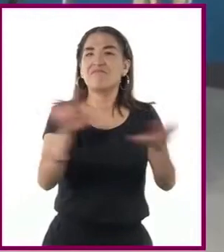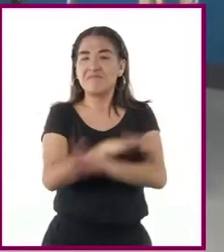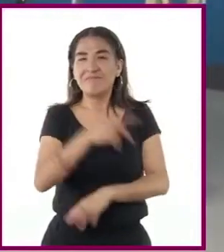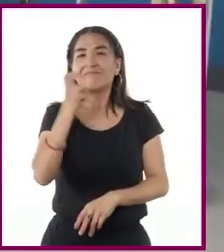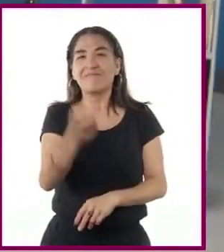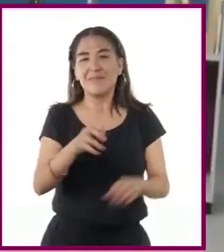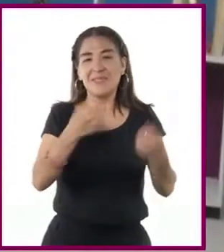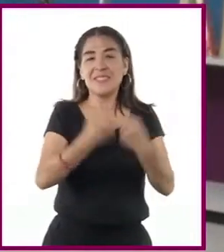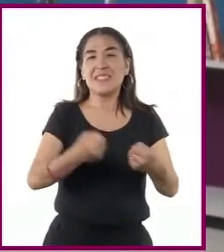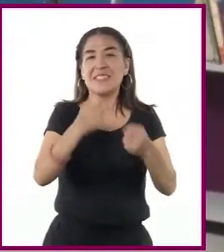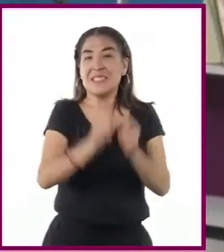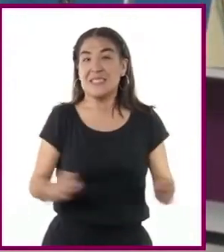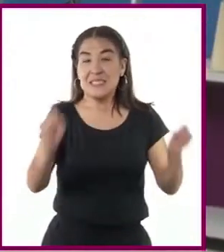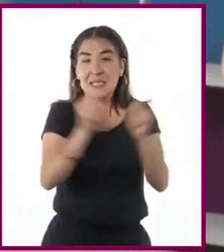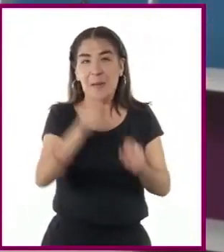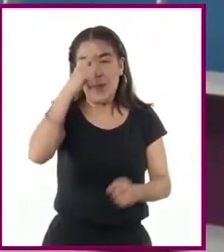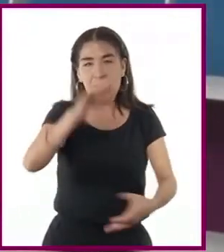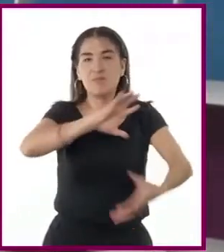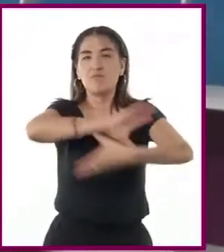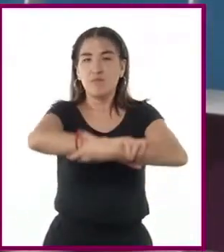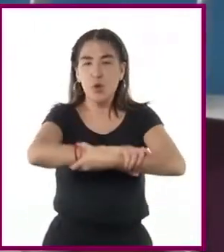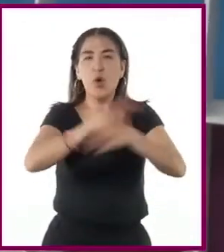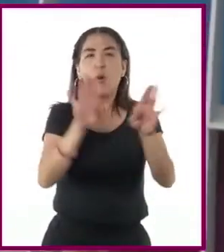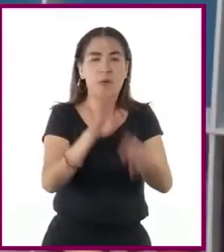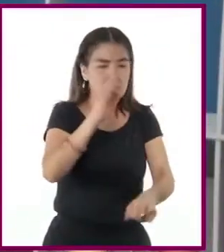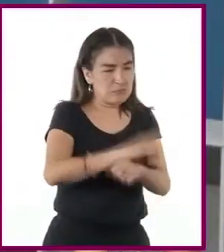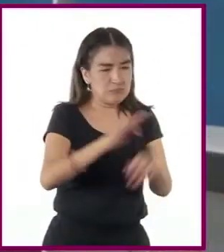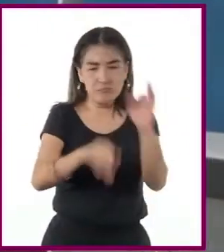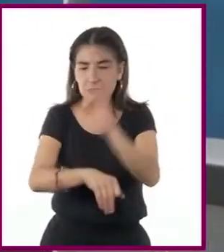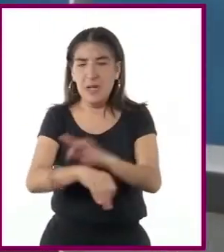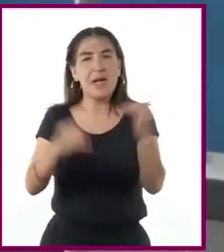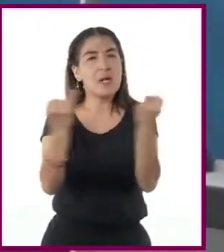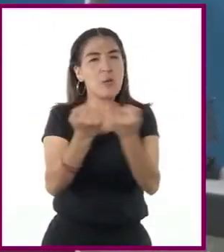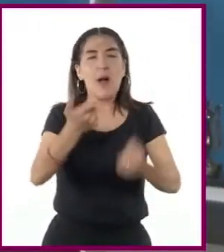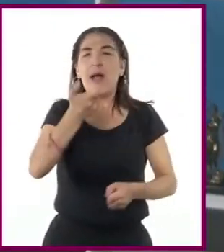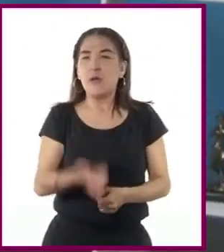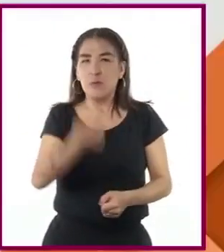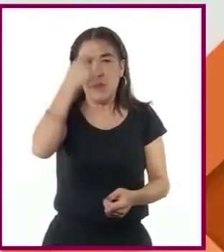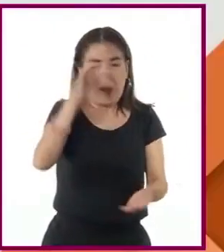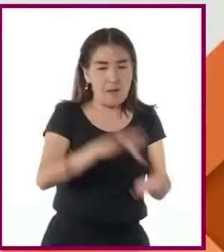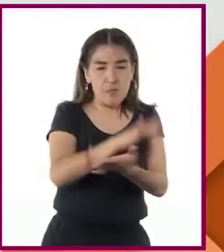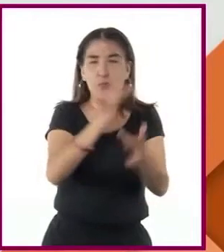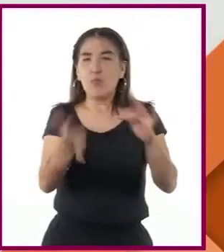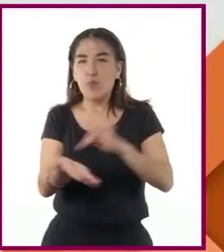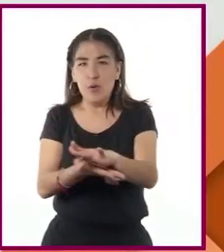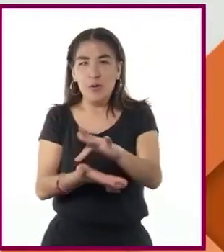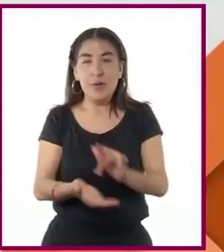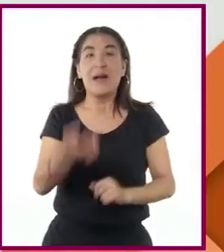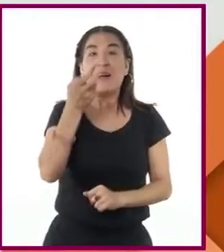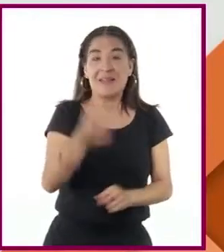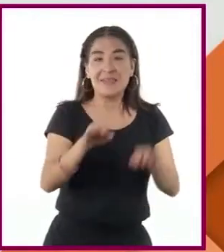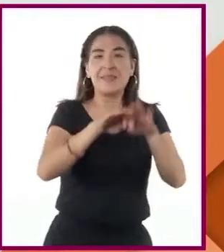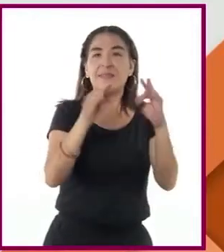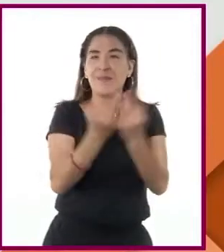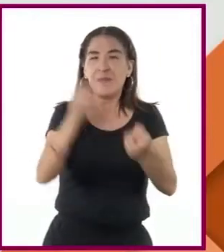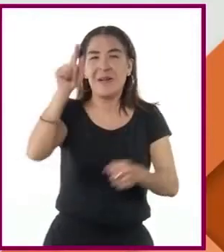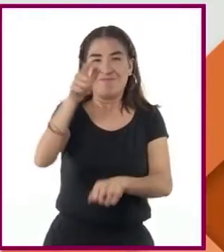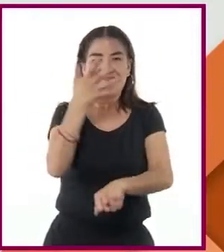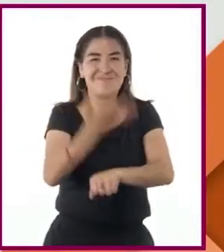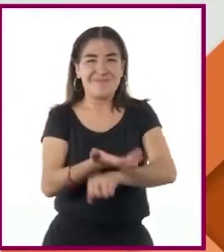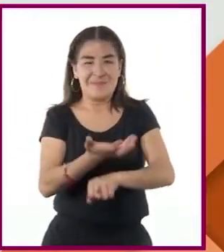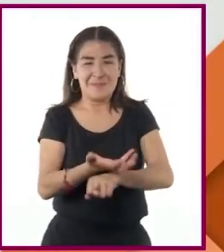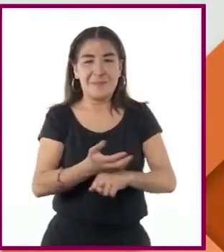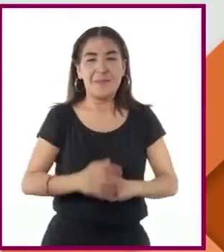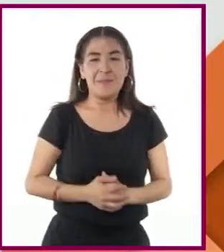alianza con la intención de defenderse mutuamente y de apoyarse económicamente. De esta manera, del lado de los Estados Unidos de